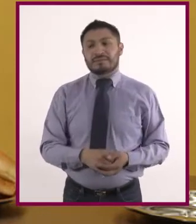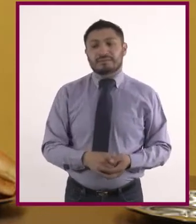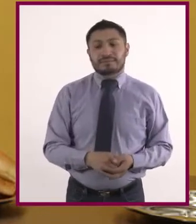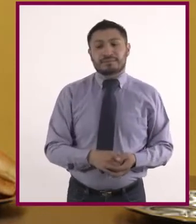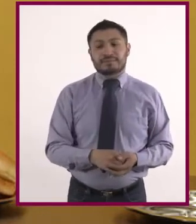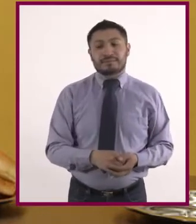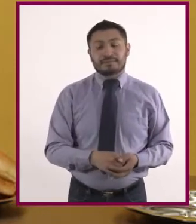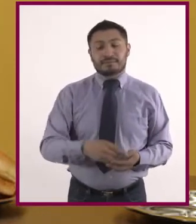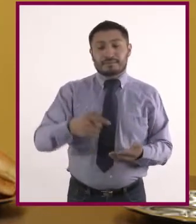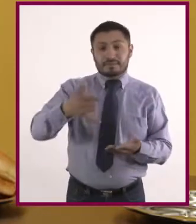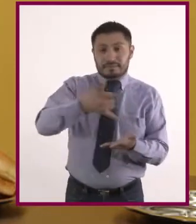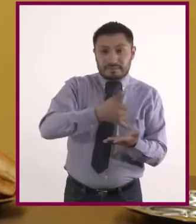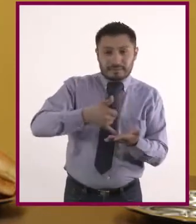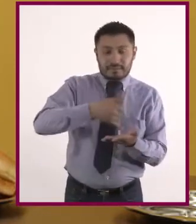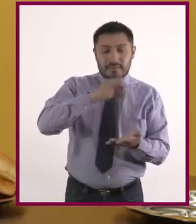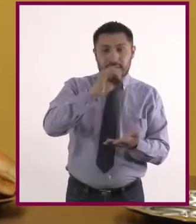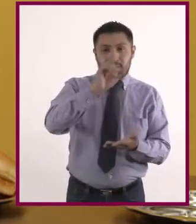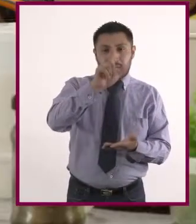nuestro aceite de oliva.